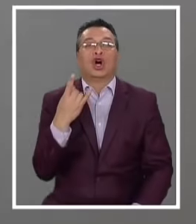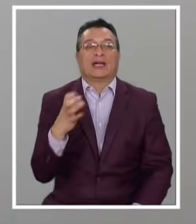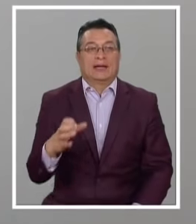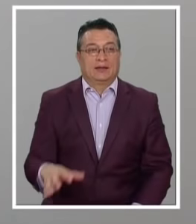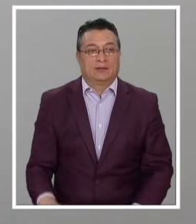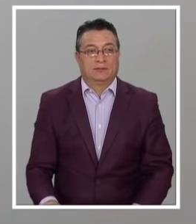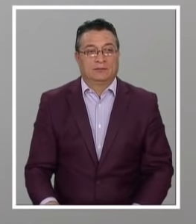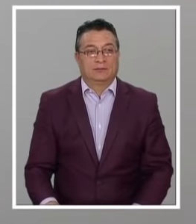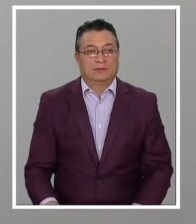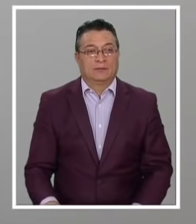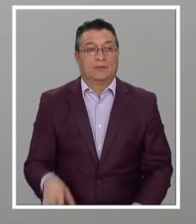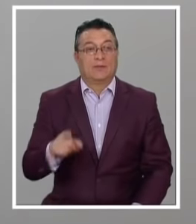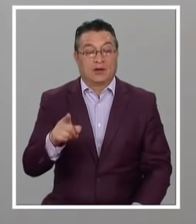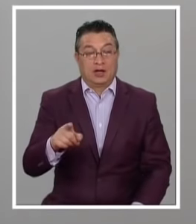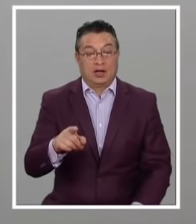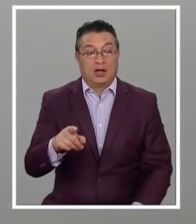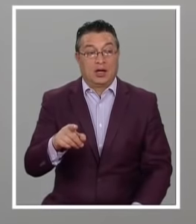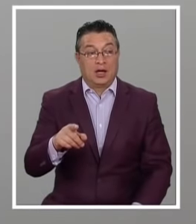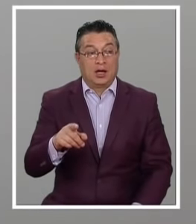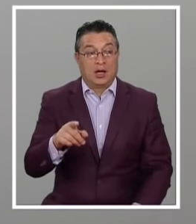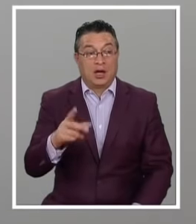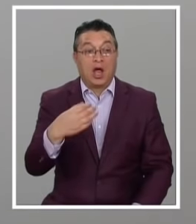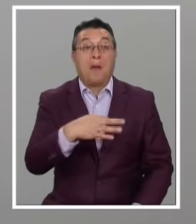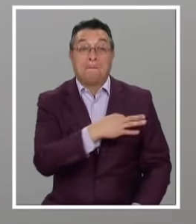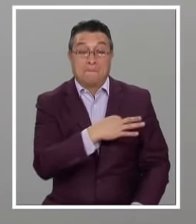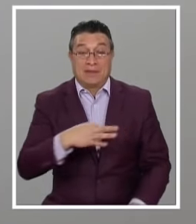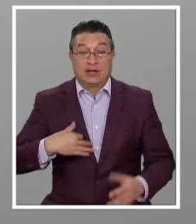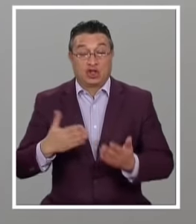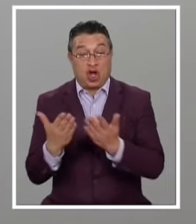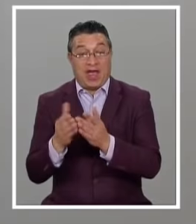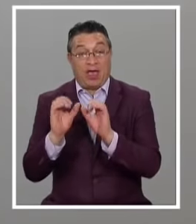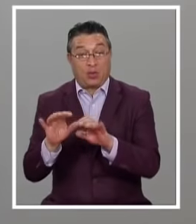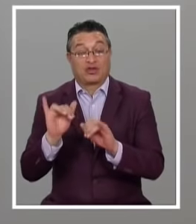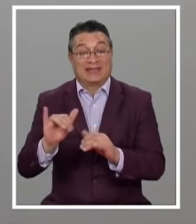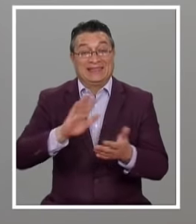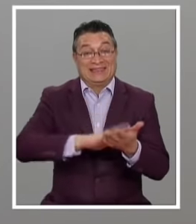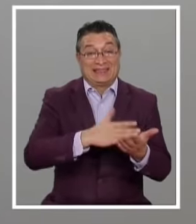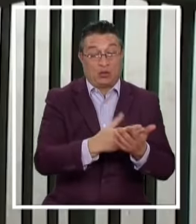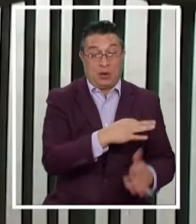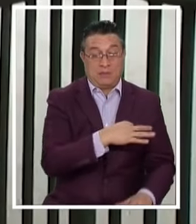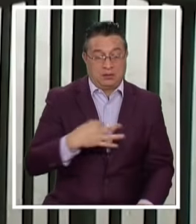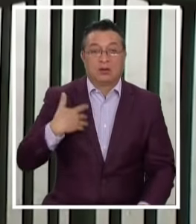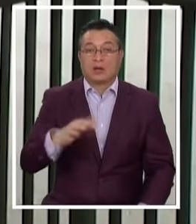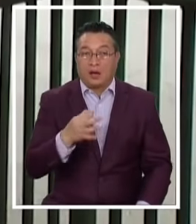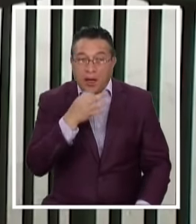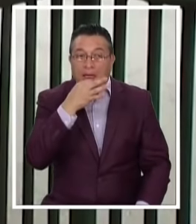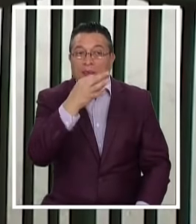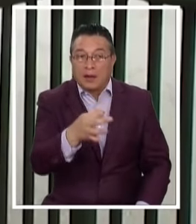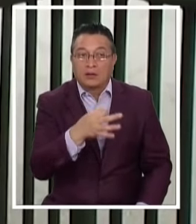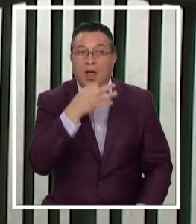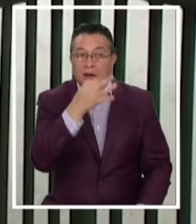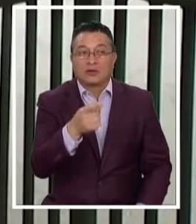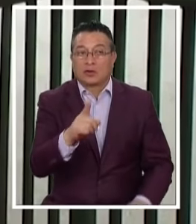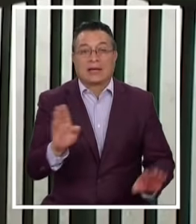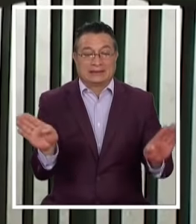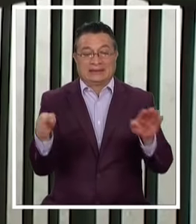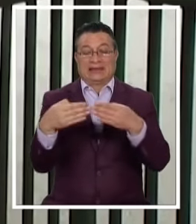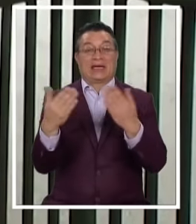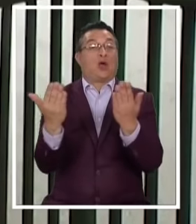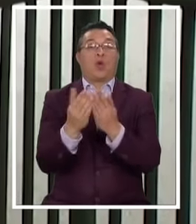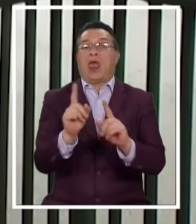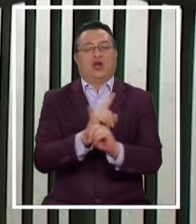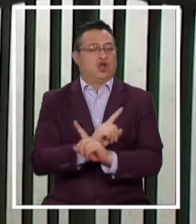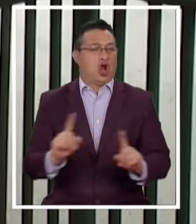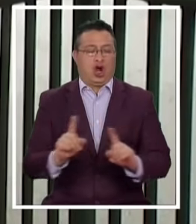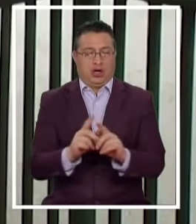El gobierno nacional A través de sus ministros De educación y salud Venían anticipando En los días previos Que no iba a haber Cierre de escuelas